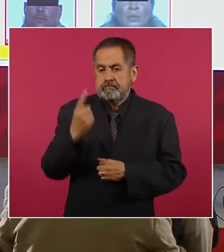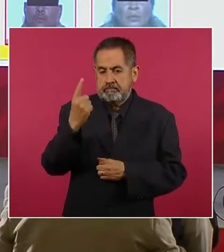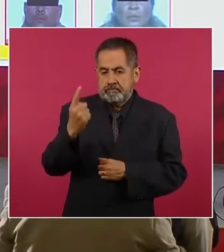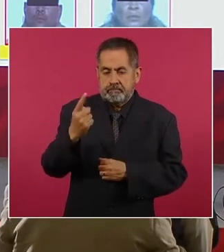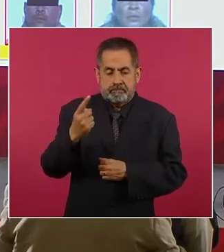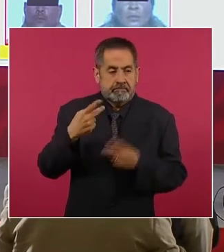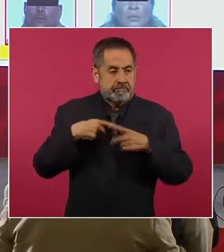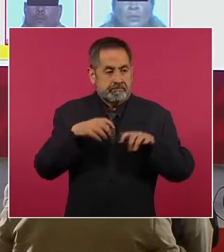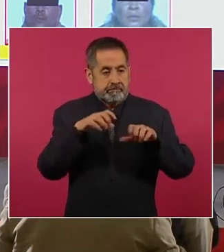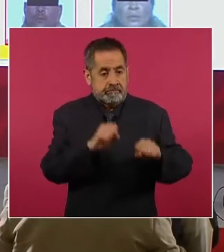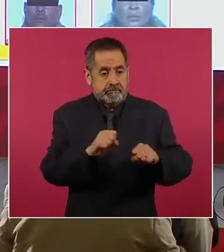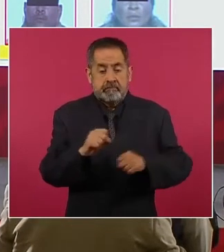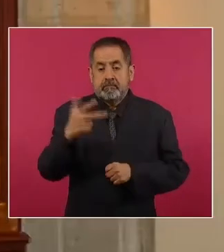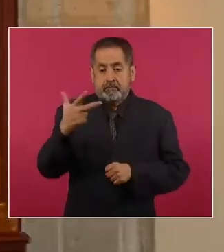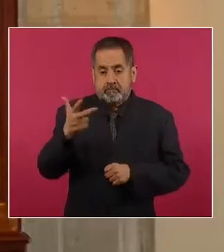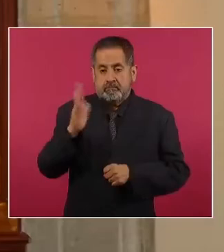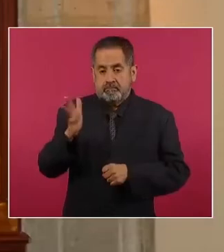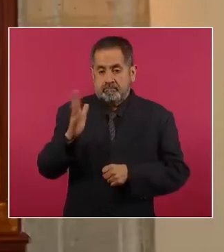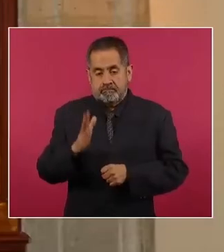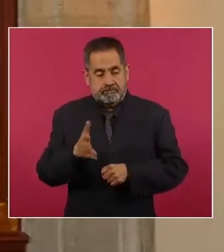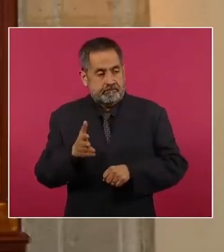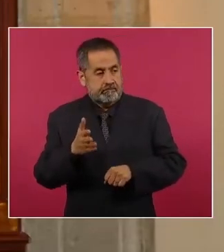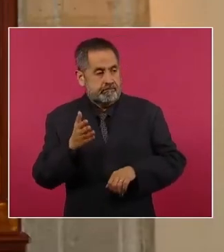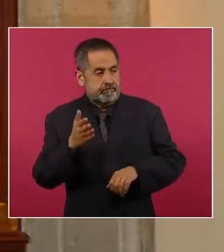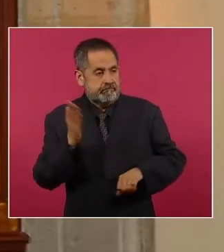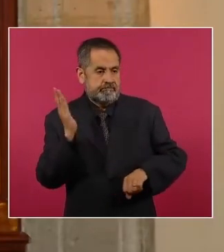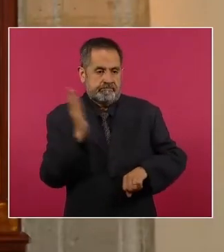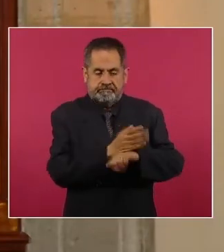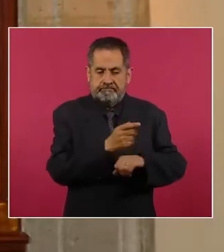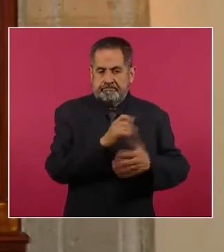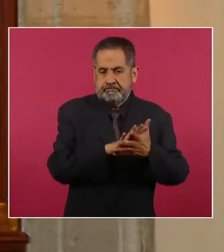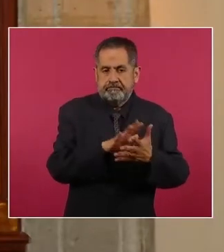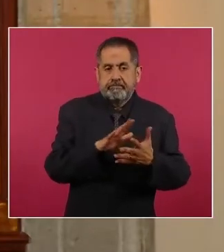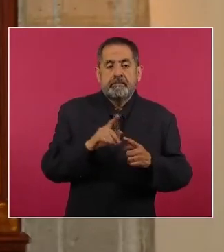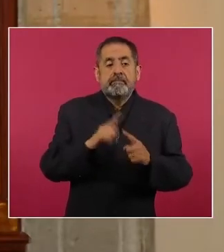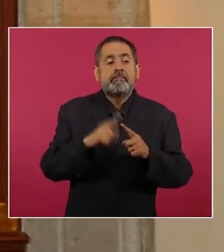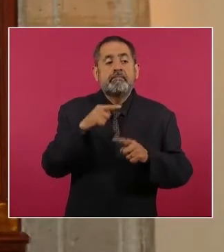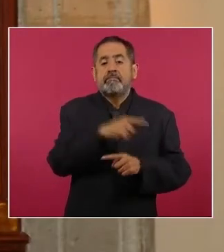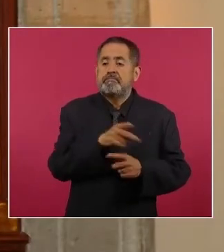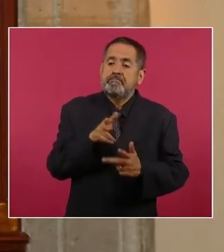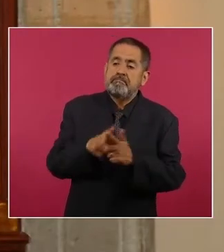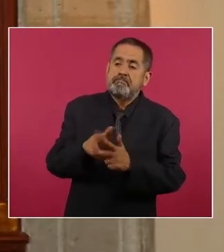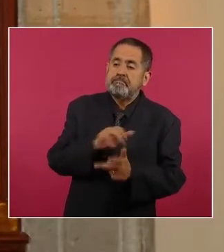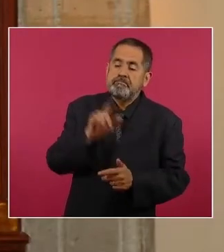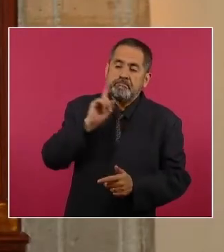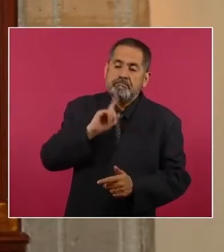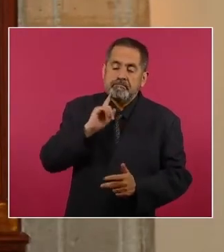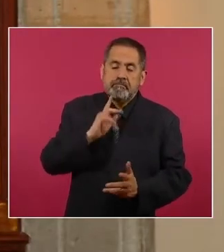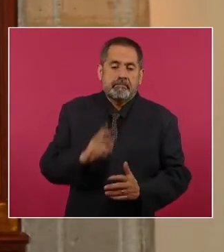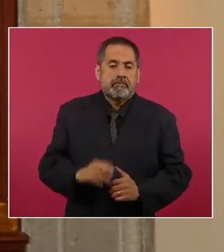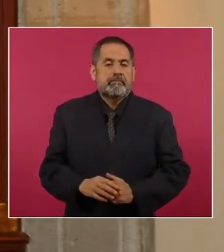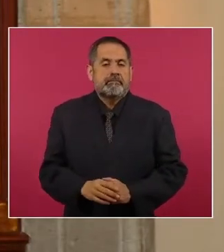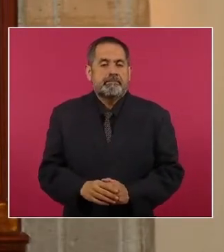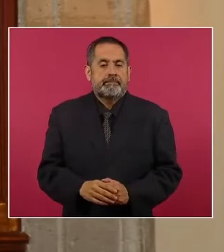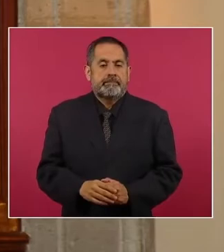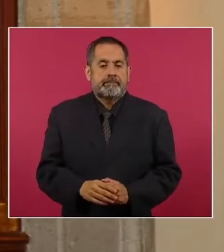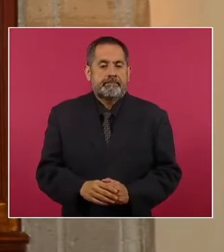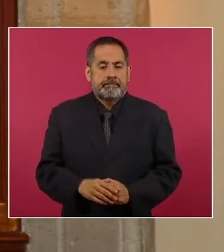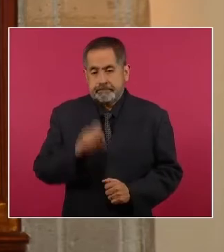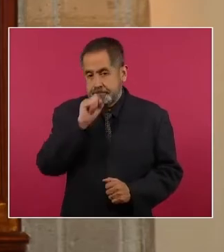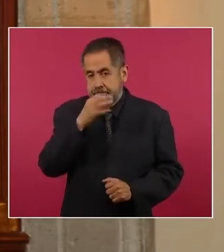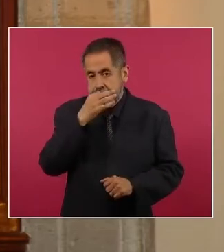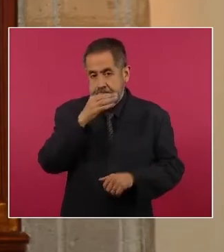sentenciados por el delito de feminicidio. Siguiente. También informar que la